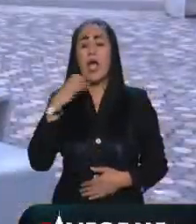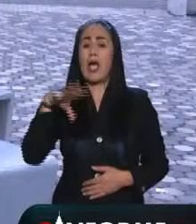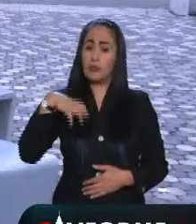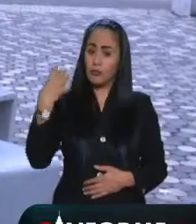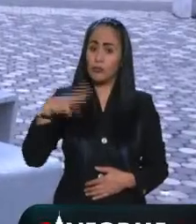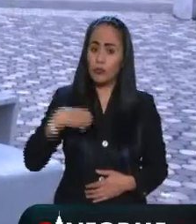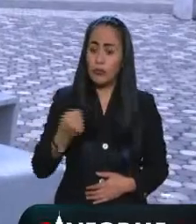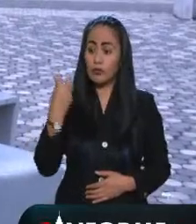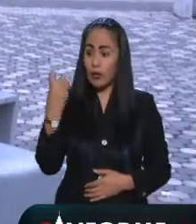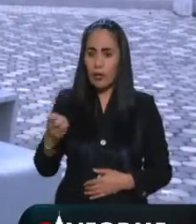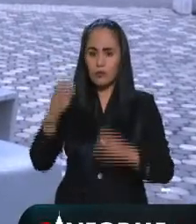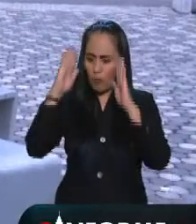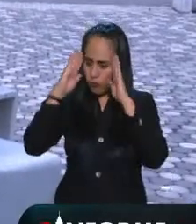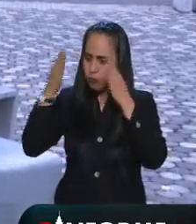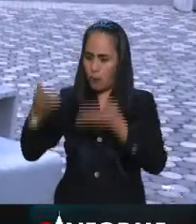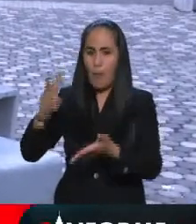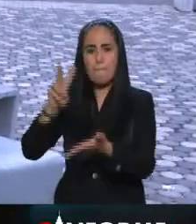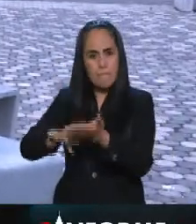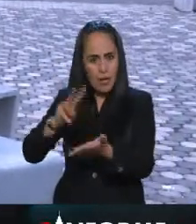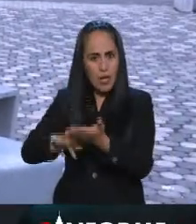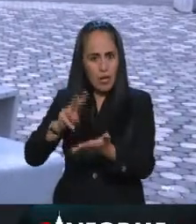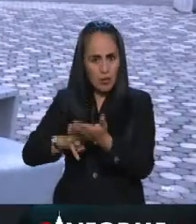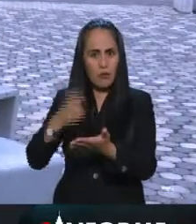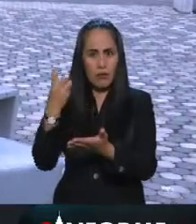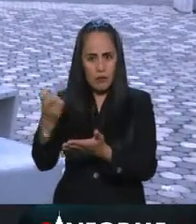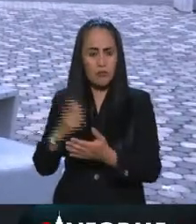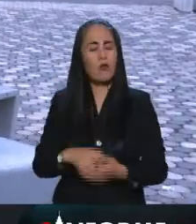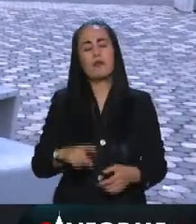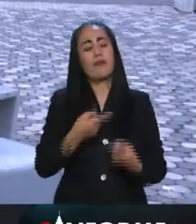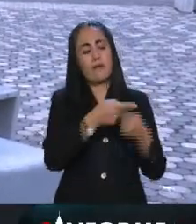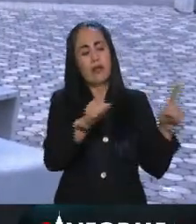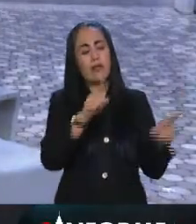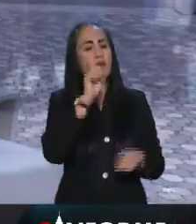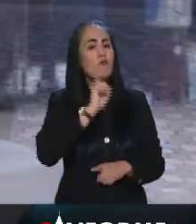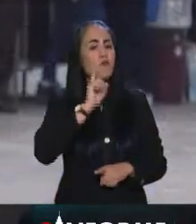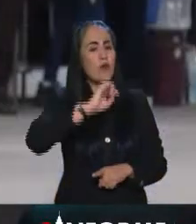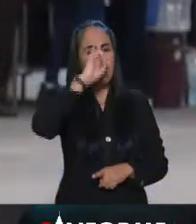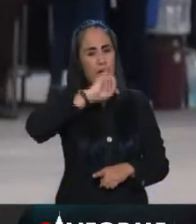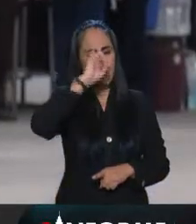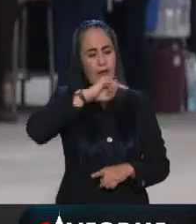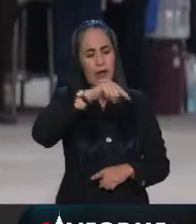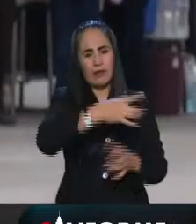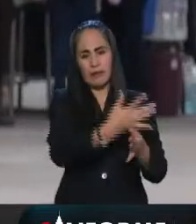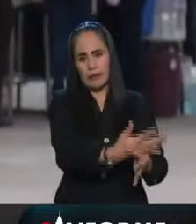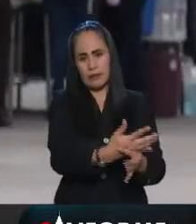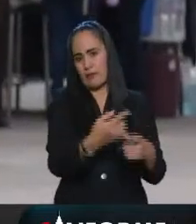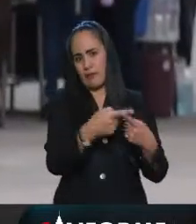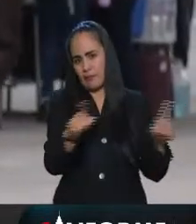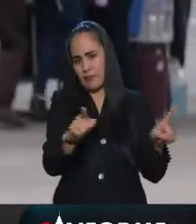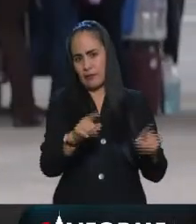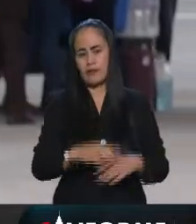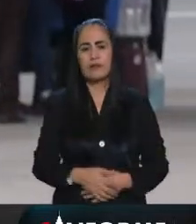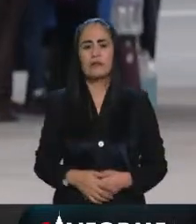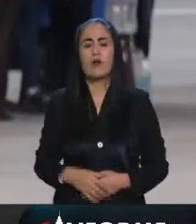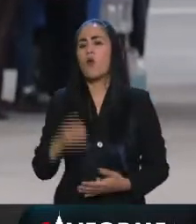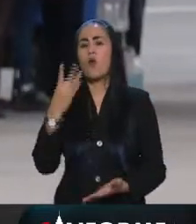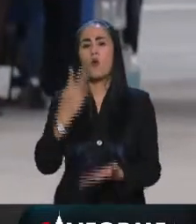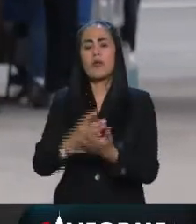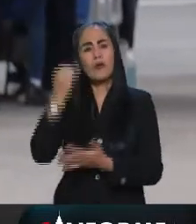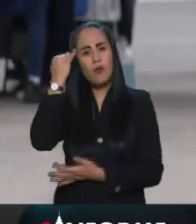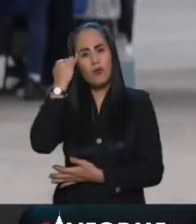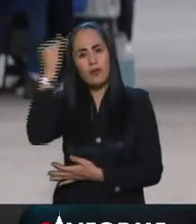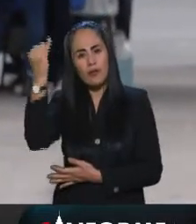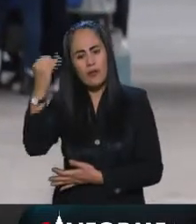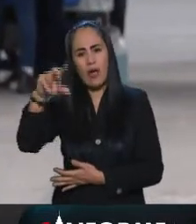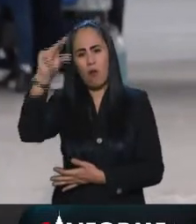debe contar o sea una visión contraria a la que planteó la jefa de gobierno era como repetir la idea de que solamente los que tenían no